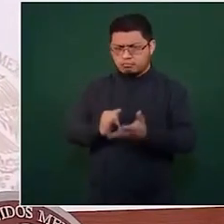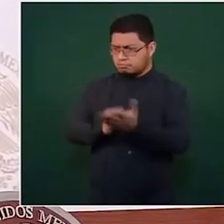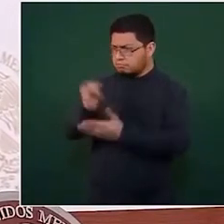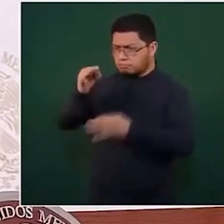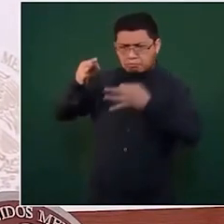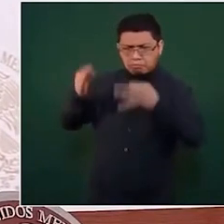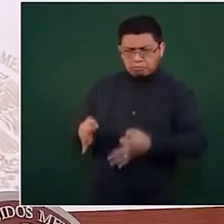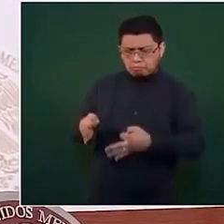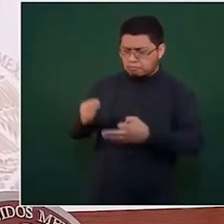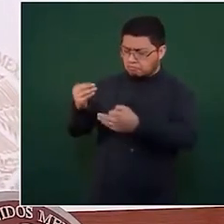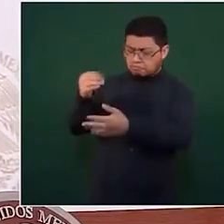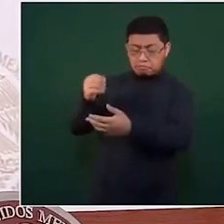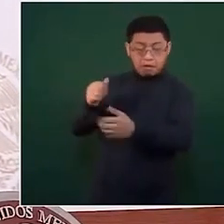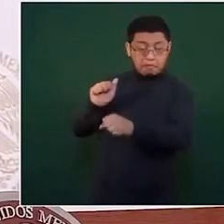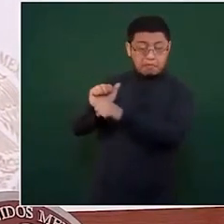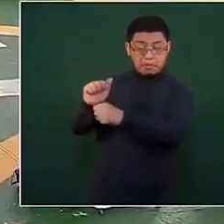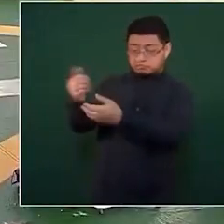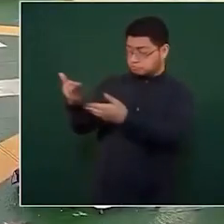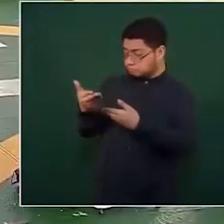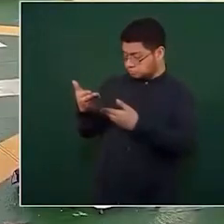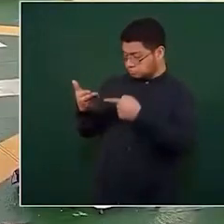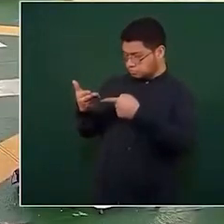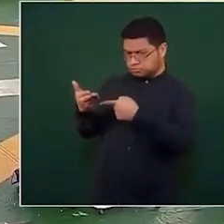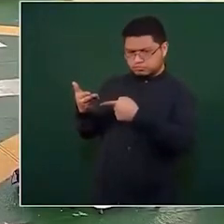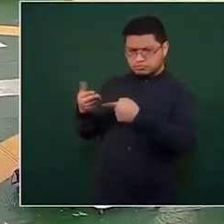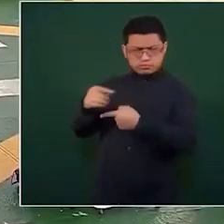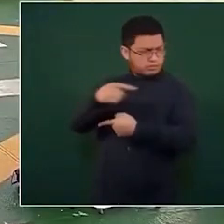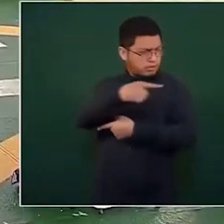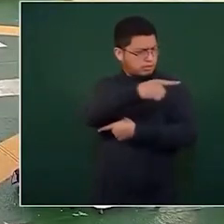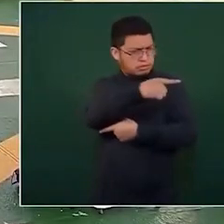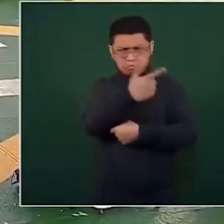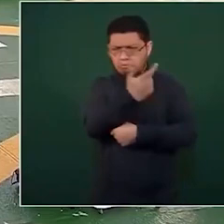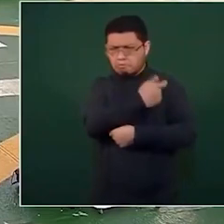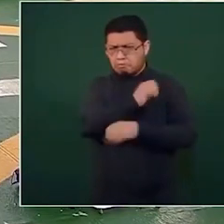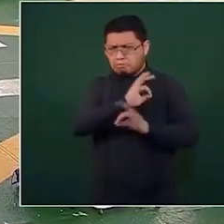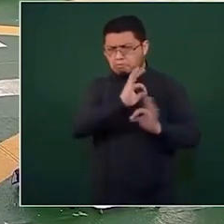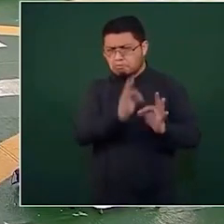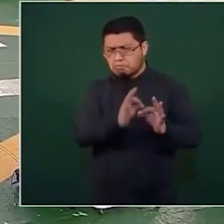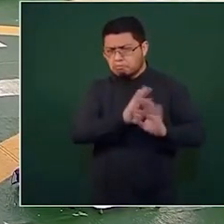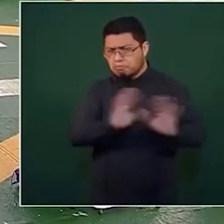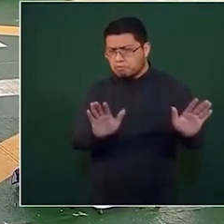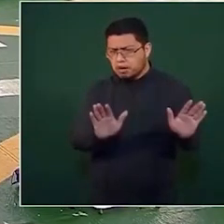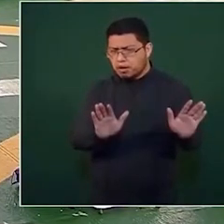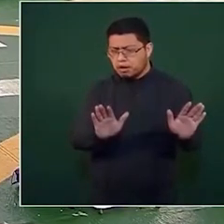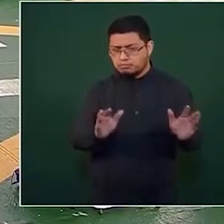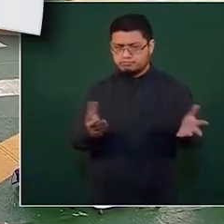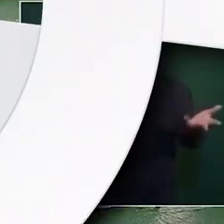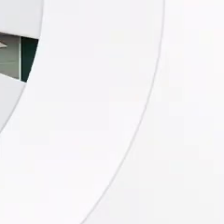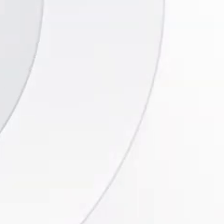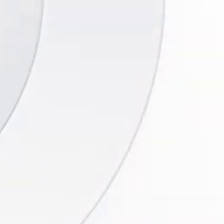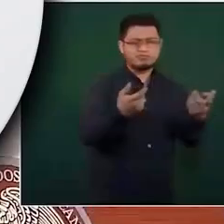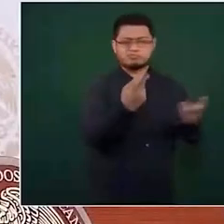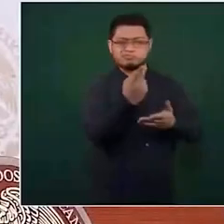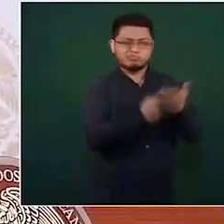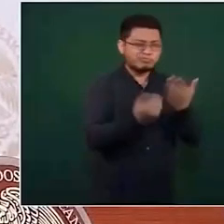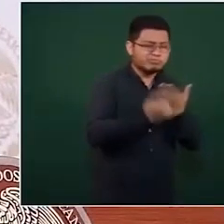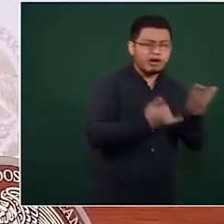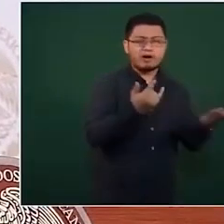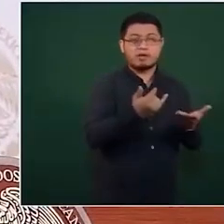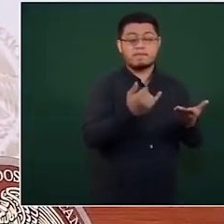cuando ellos vienen ya el señor presidente viene de regreso pues muchas gracias la